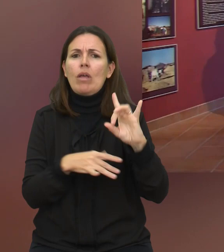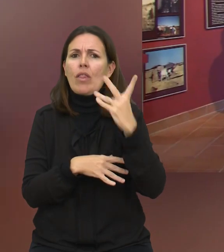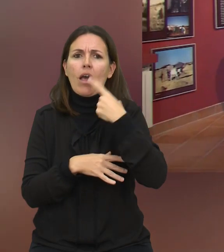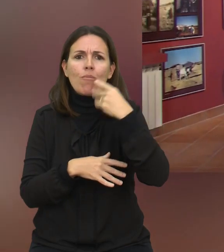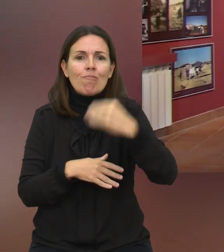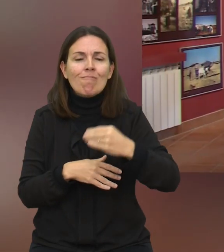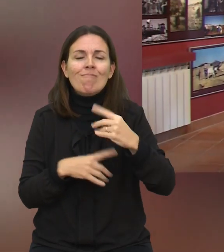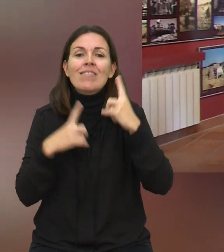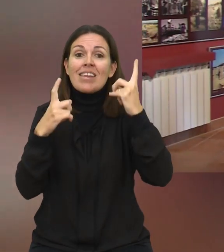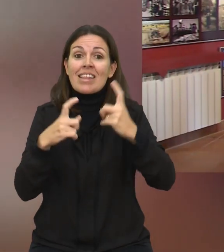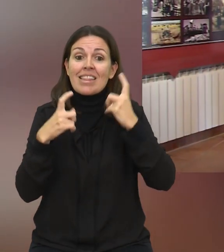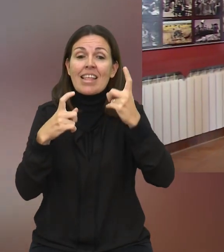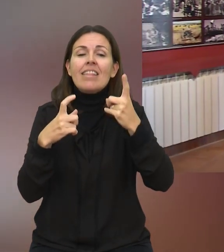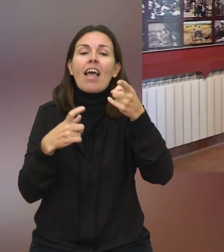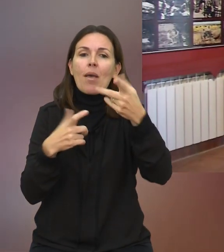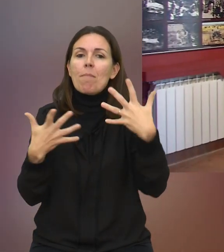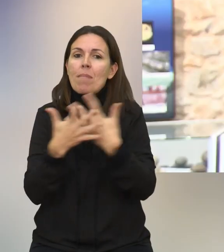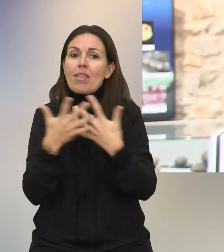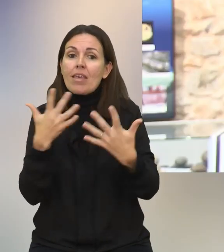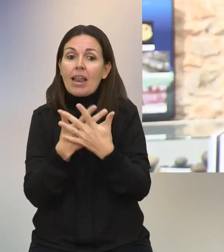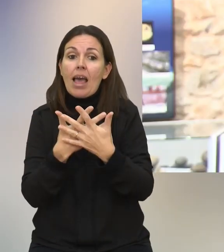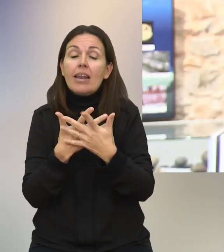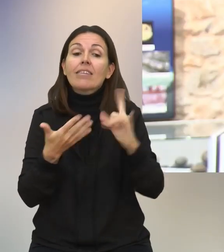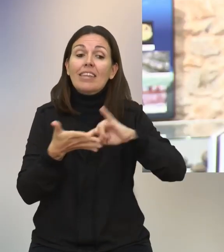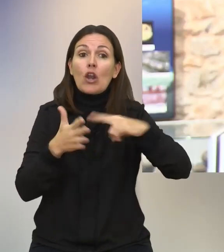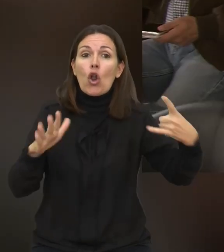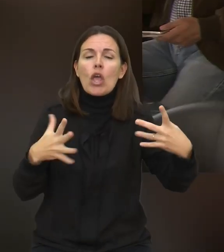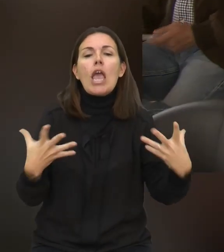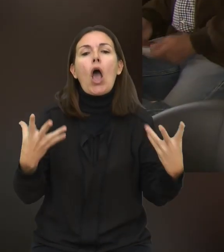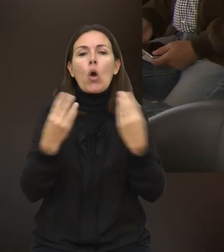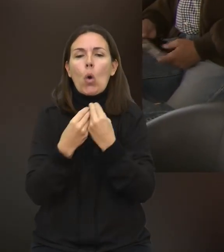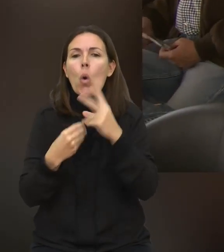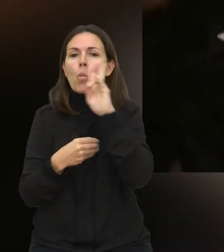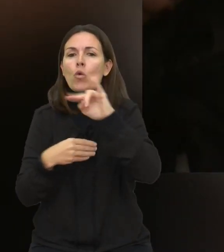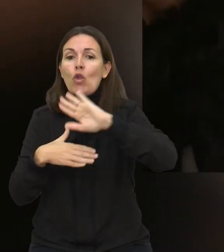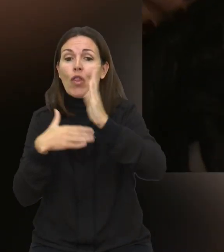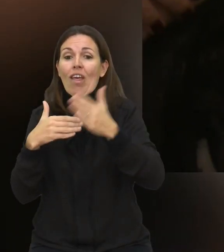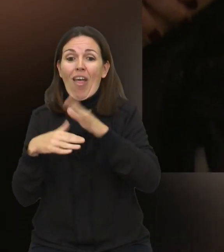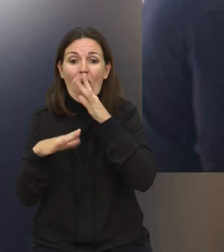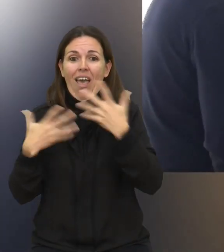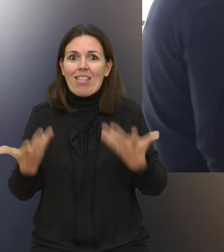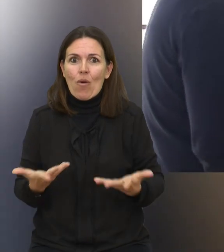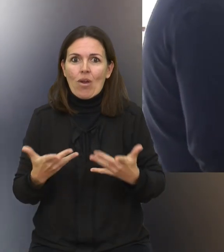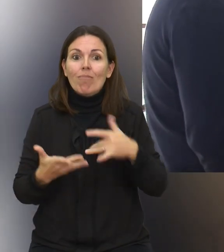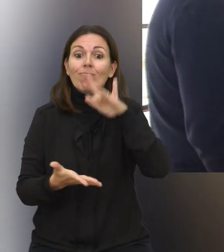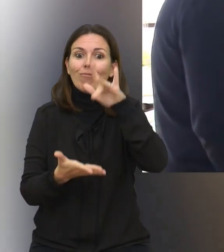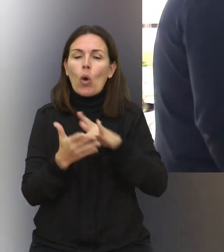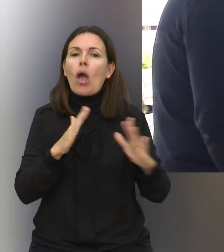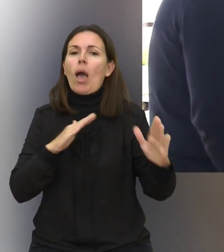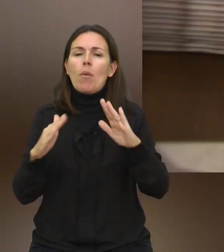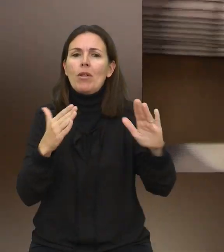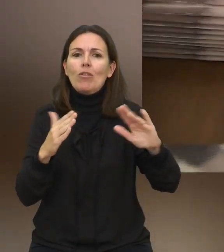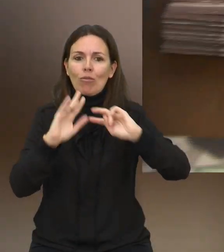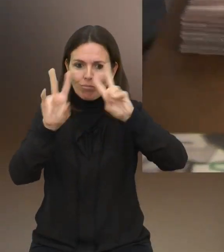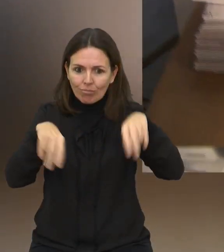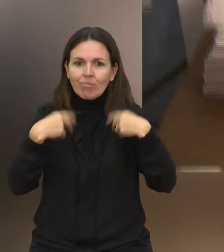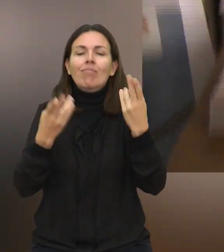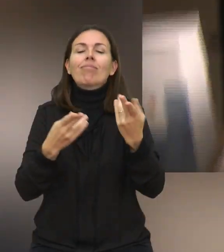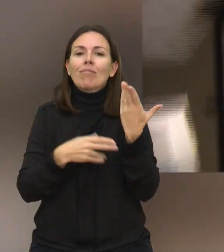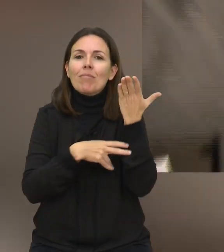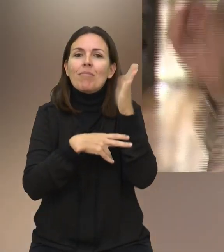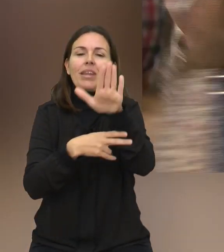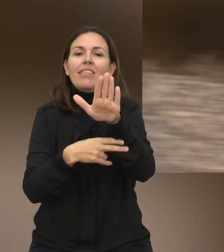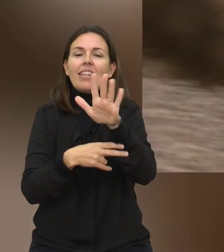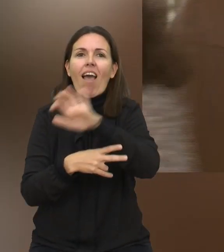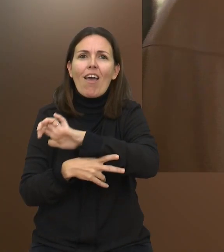esa idea intenta plasmar lo que son las nuevas tecnologías en museos que hasta ahora estaban cerrados. Es el momento de poder lanzar